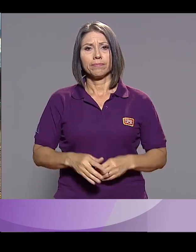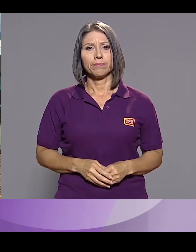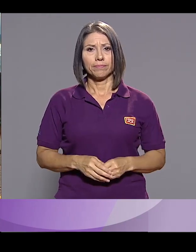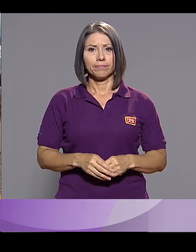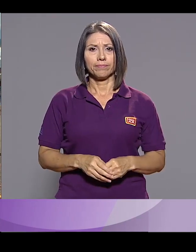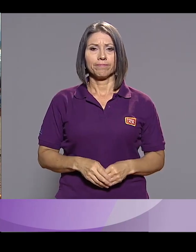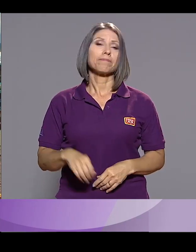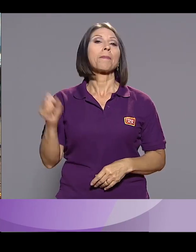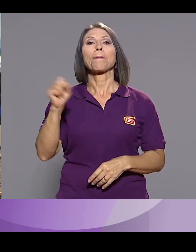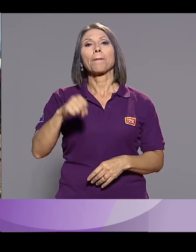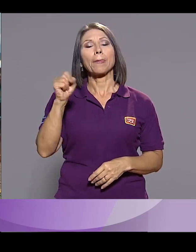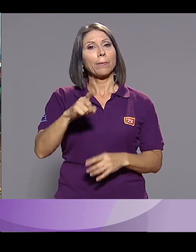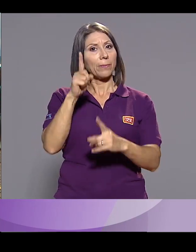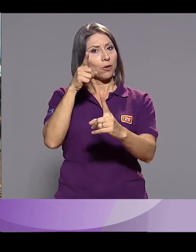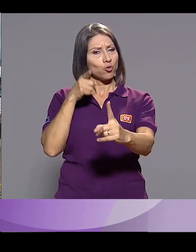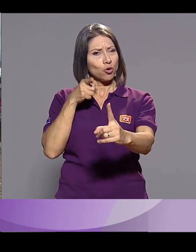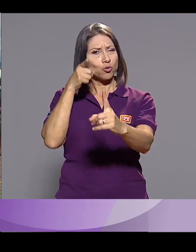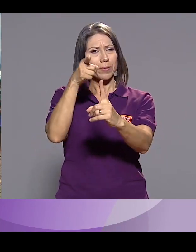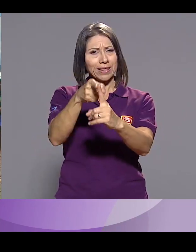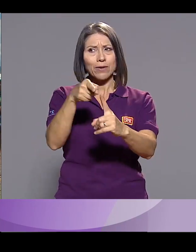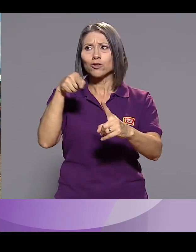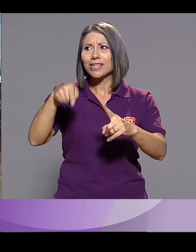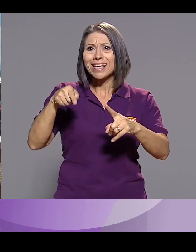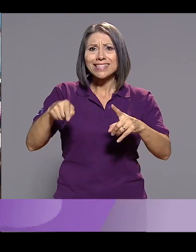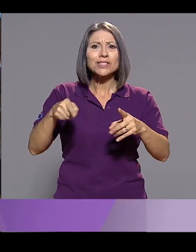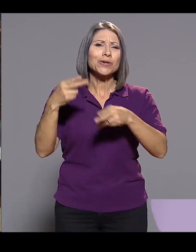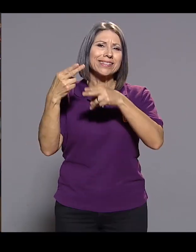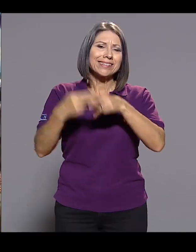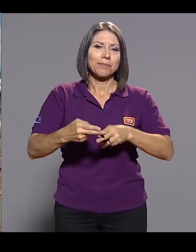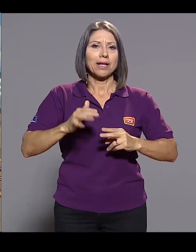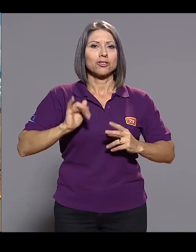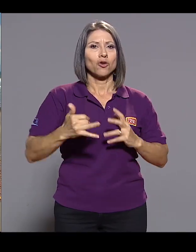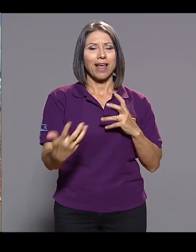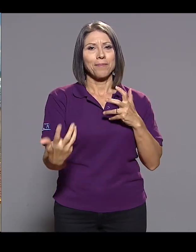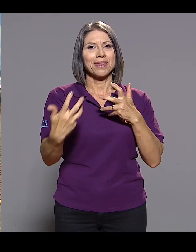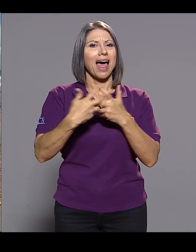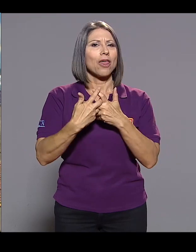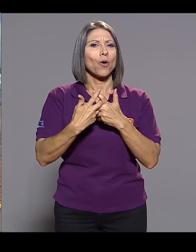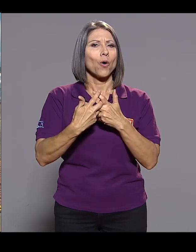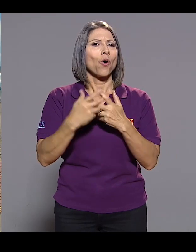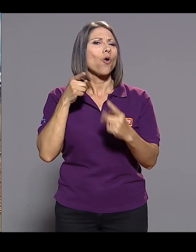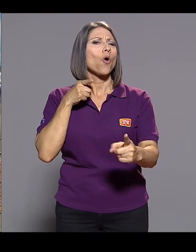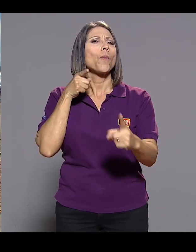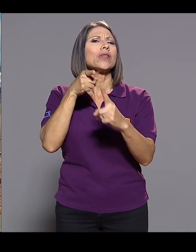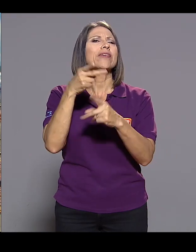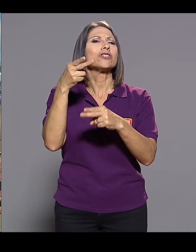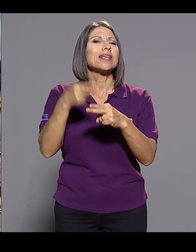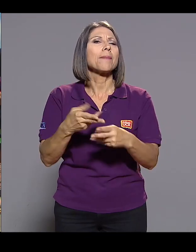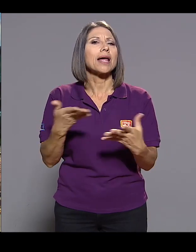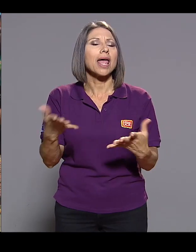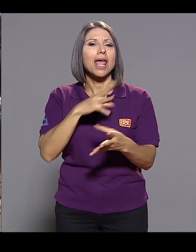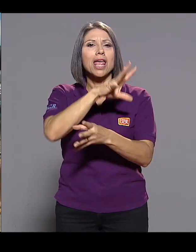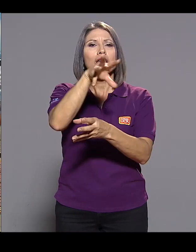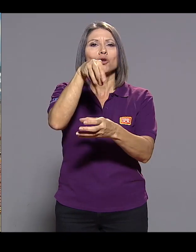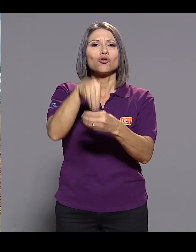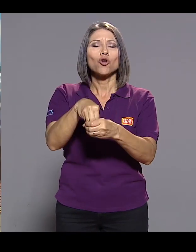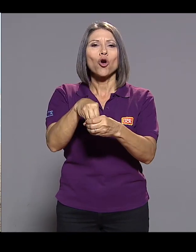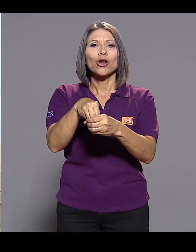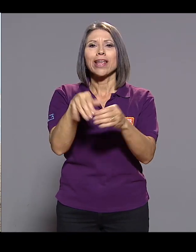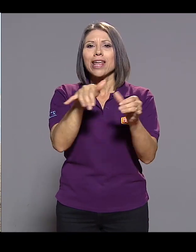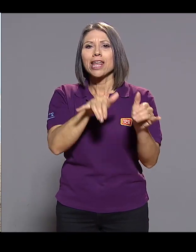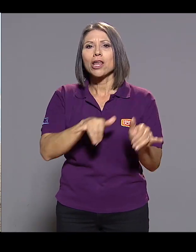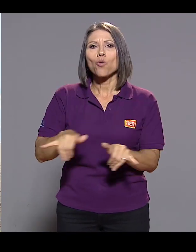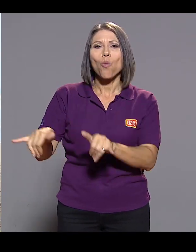deporte también claro uno de los objetivos de todo ese movimiento llamado surf adaptado se llama la inclusión y la igualdad